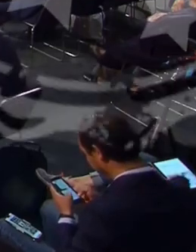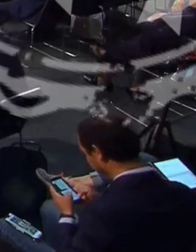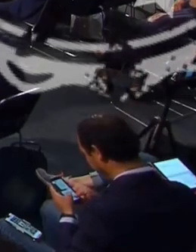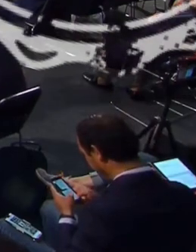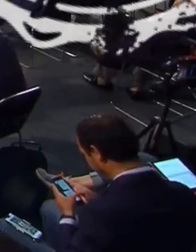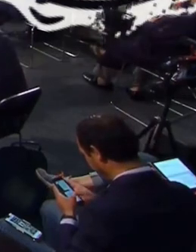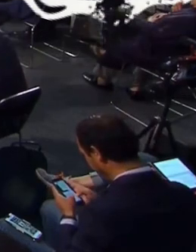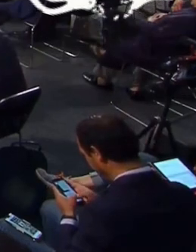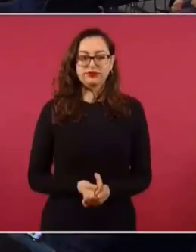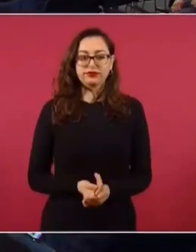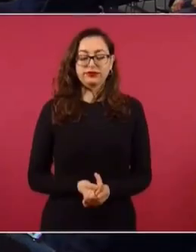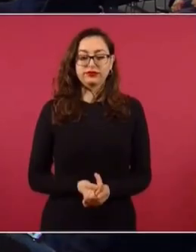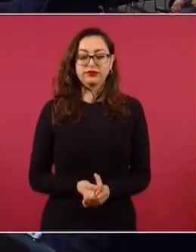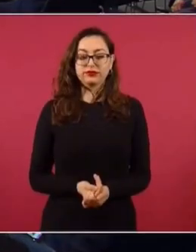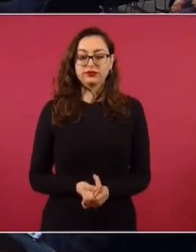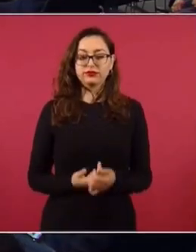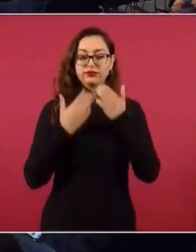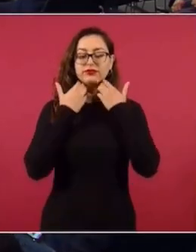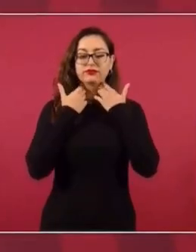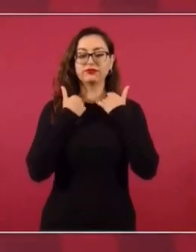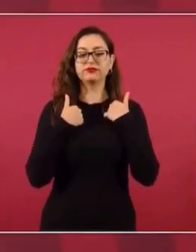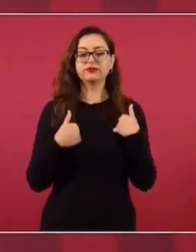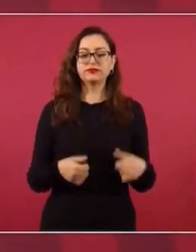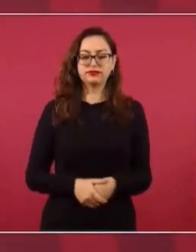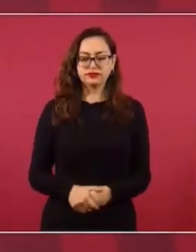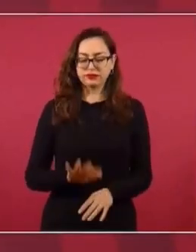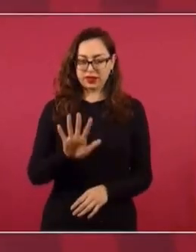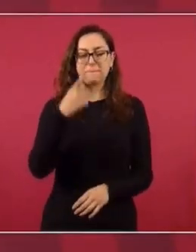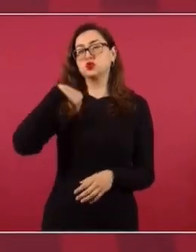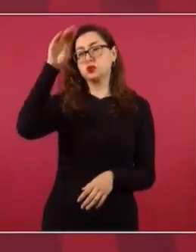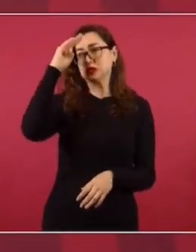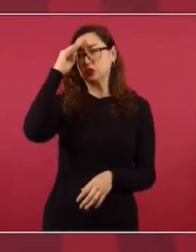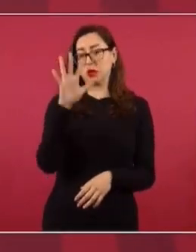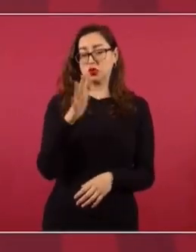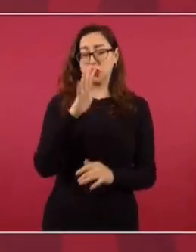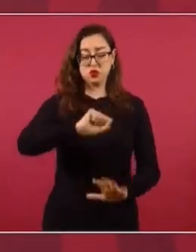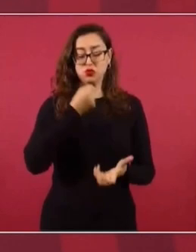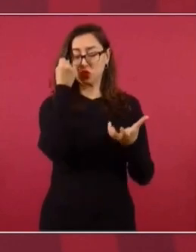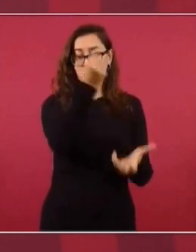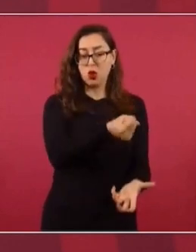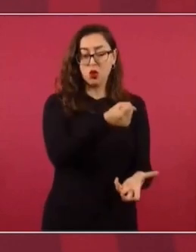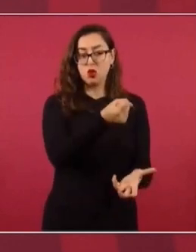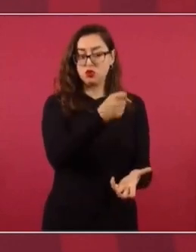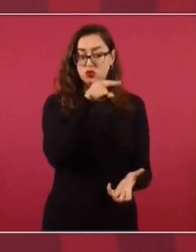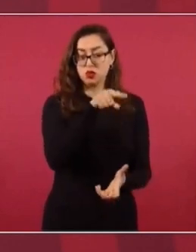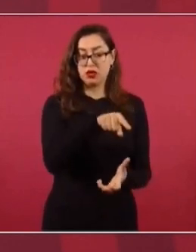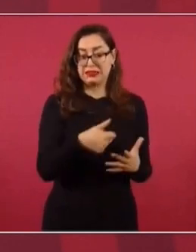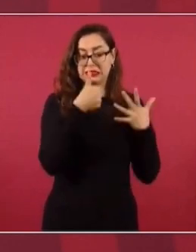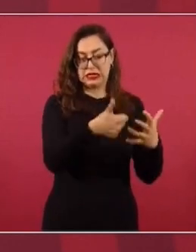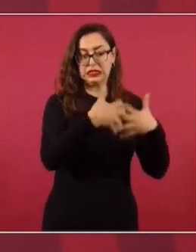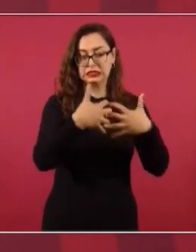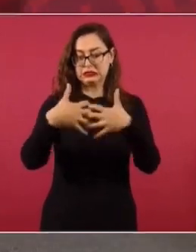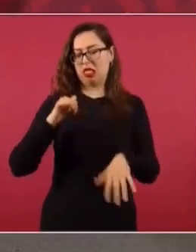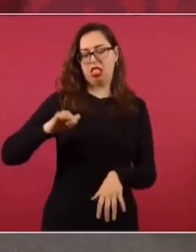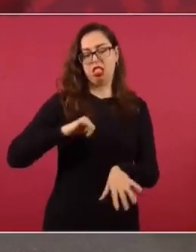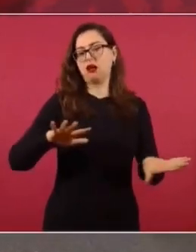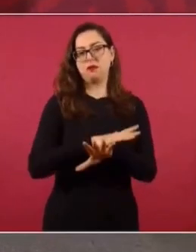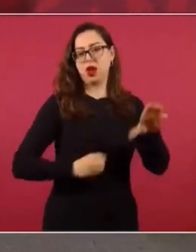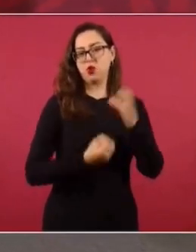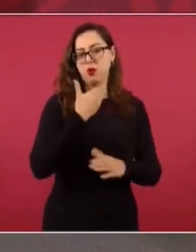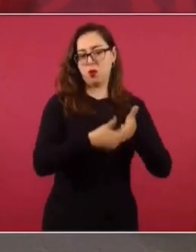En general, se están rehabilitando las seis refinerías que teníamos. El presupuesto para la modernización de las seis refinerías hasta ahora,